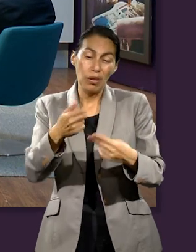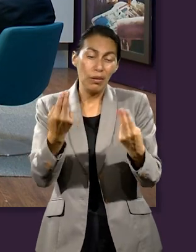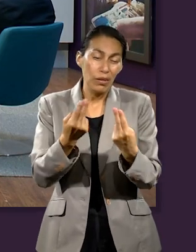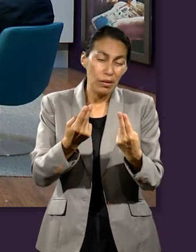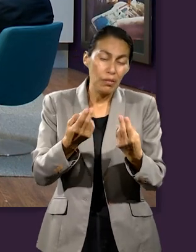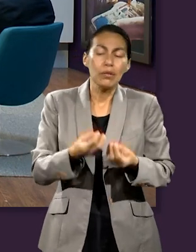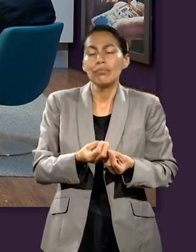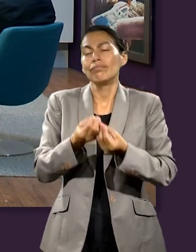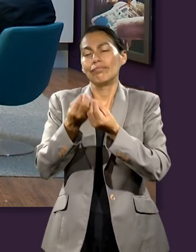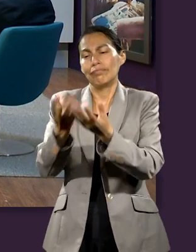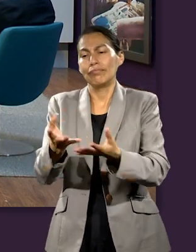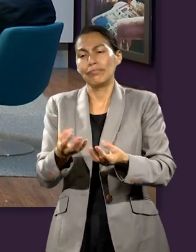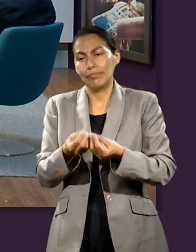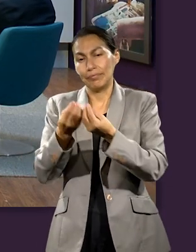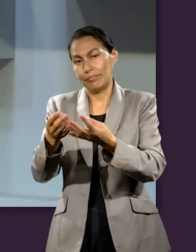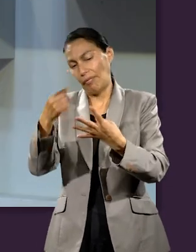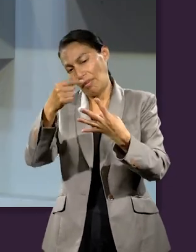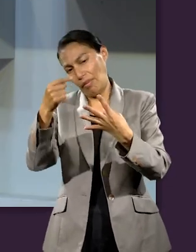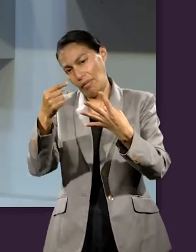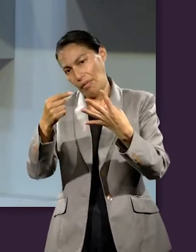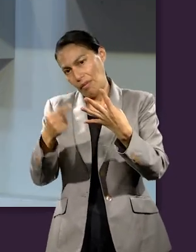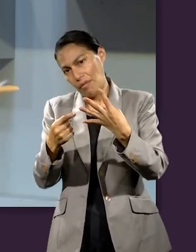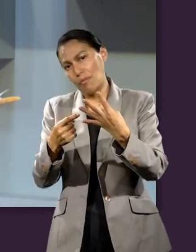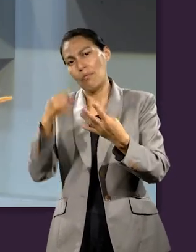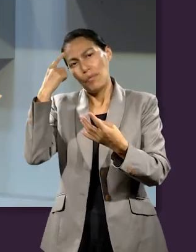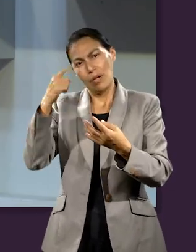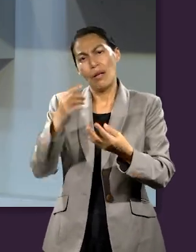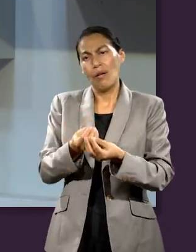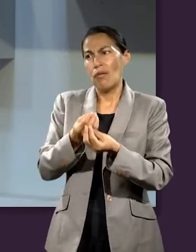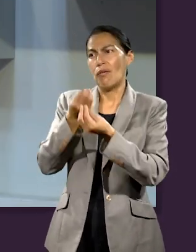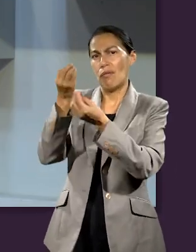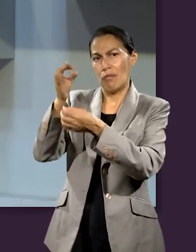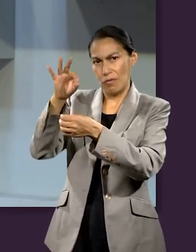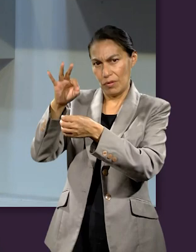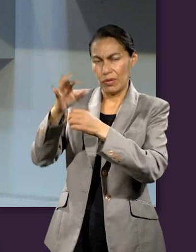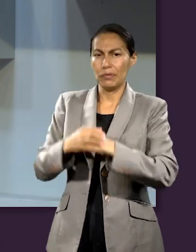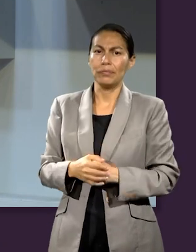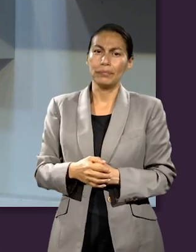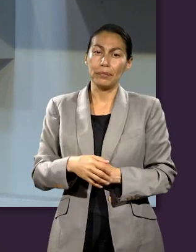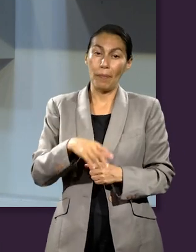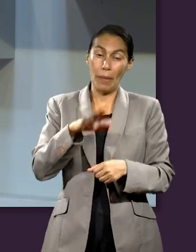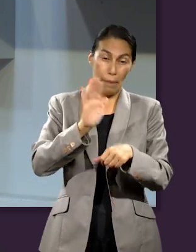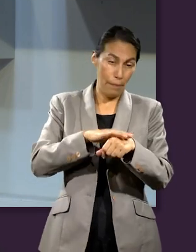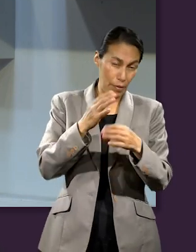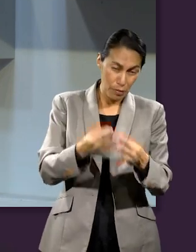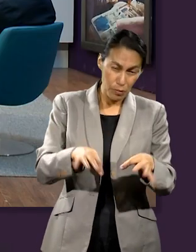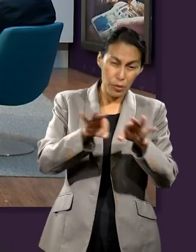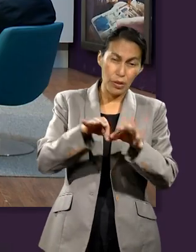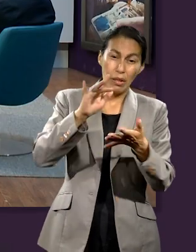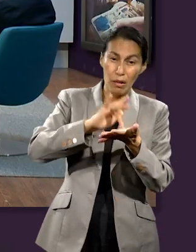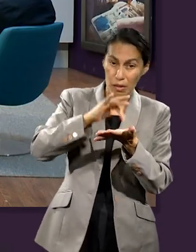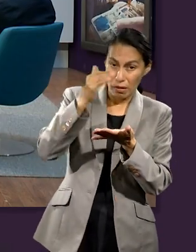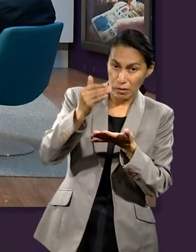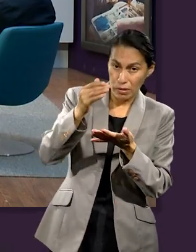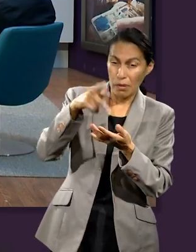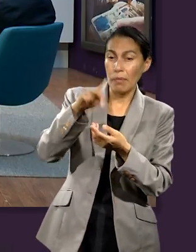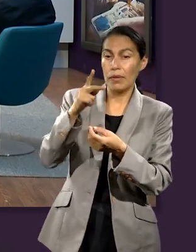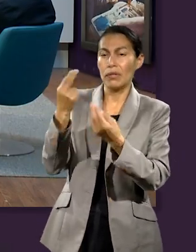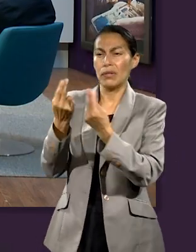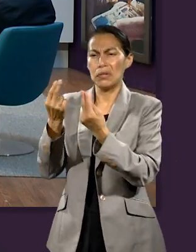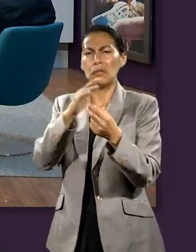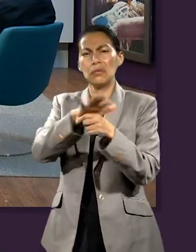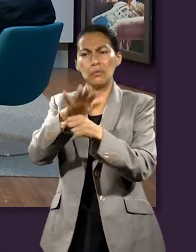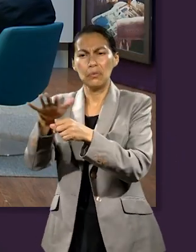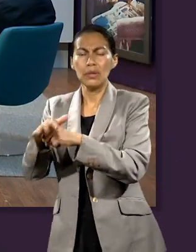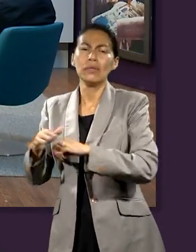especiales de la ofrenda, ¿no? El paraguas era la gratitud, pero suplía varias necesidades muy importantes. Vianey, ¿qué encontraste en el